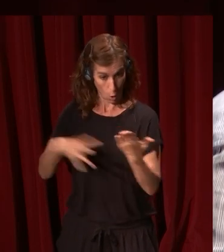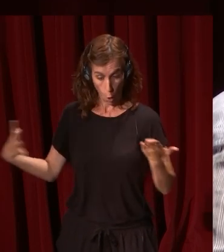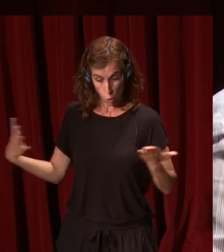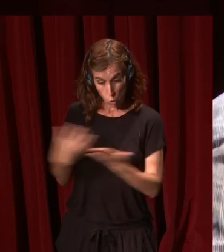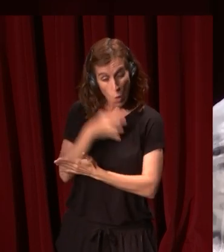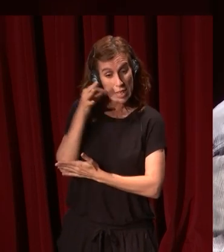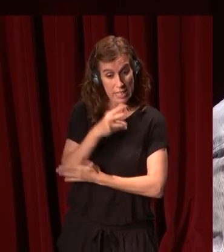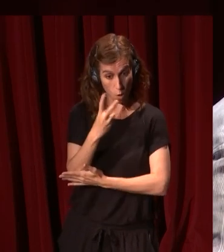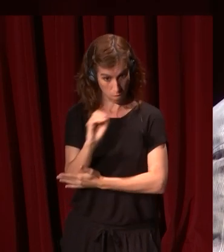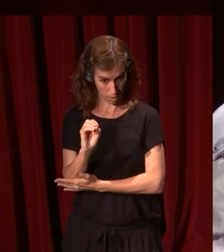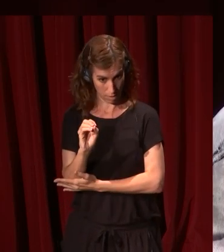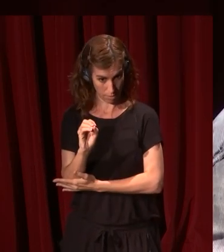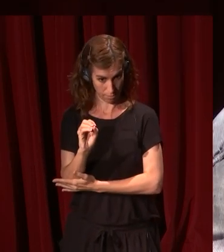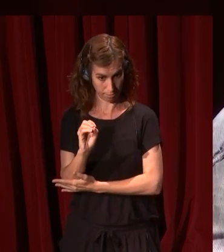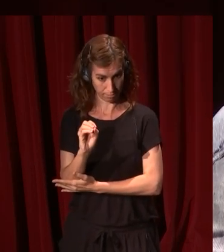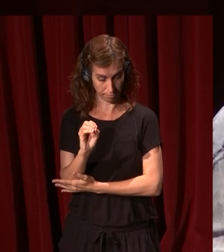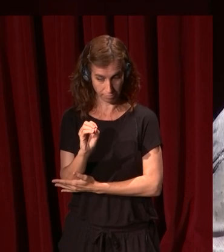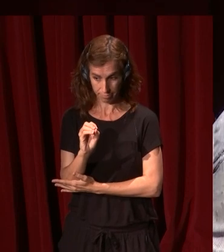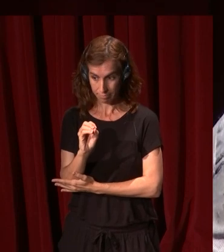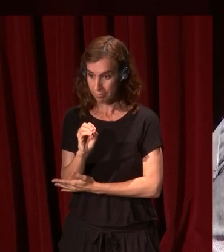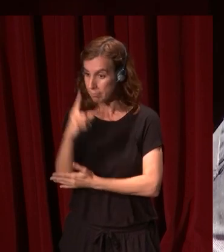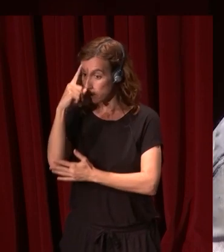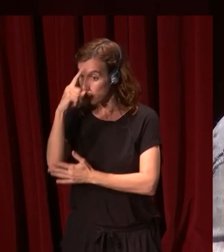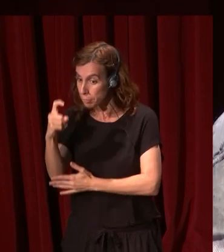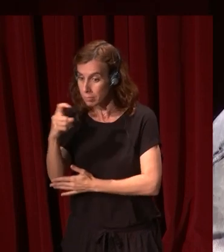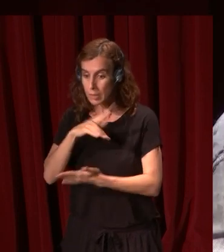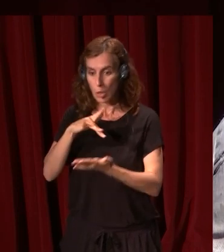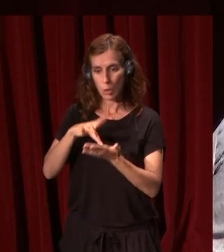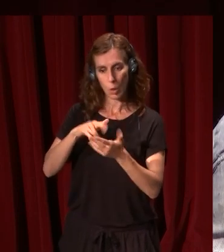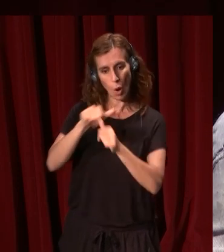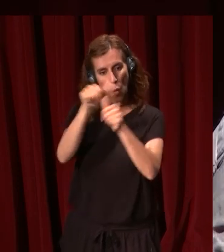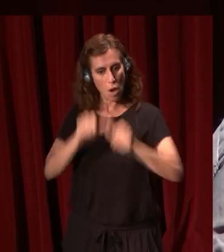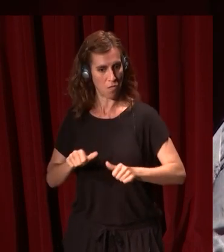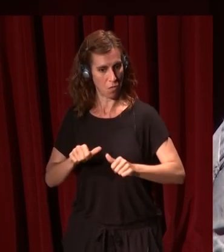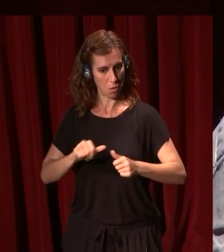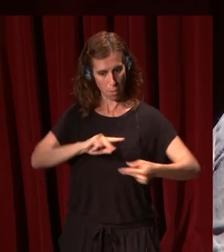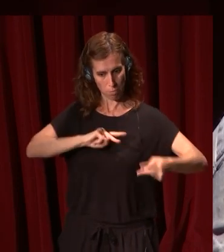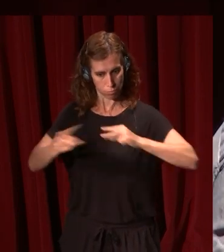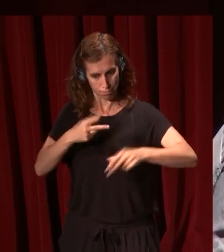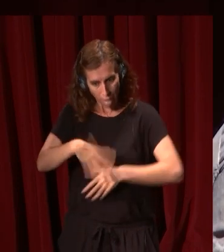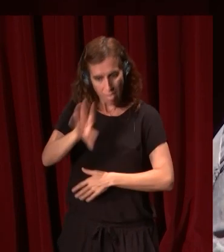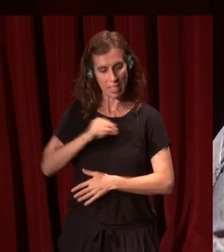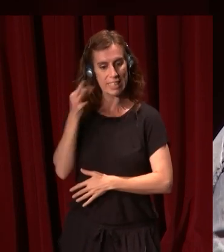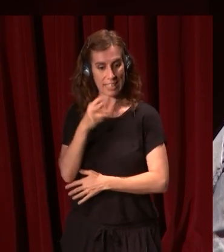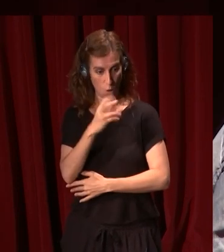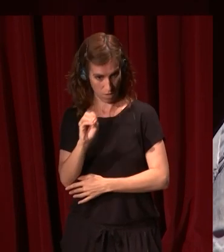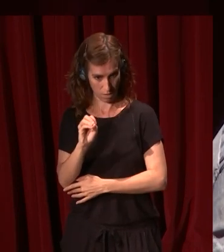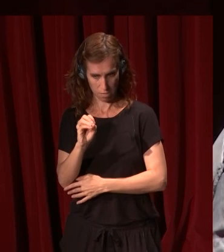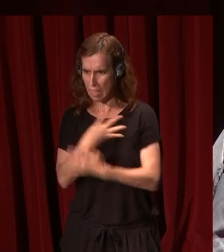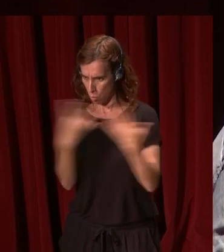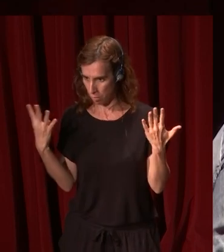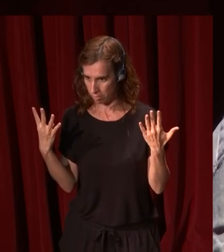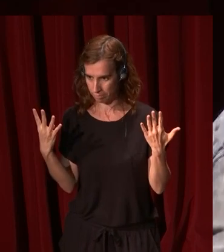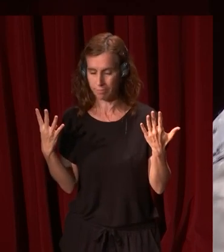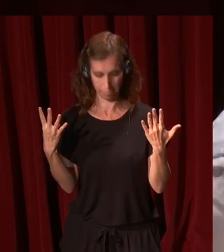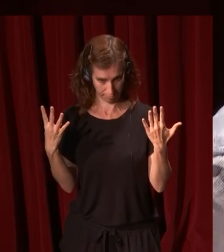XX, pero recordad que se hacen eco de una manera de interpretar que es del siglo XIX y que ha durado mucho, mucho tiempo en España, yo diría que